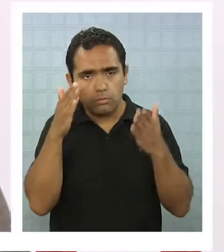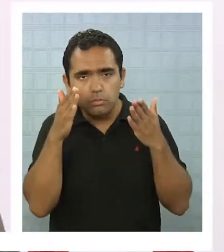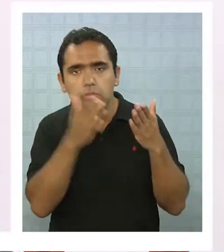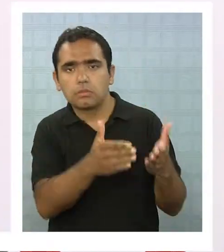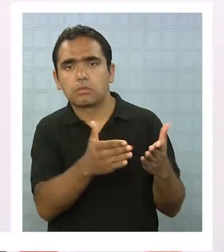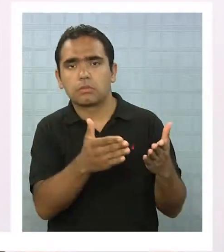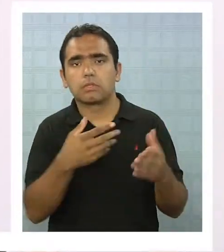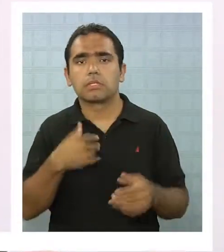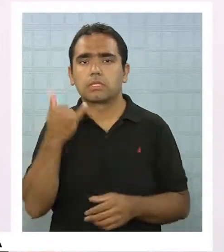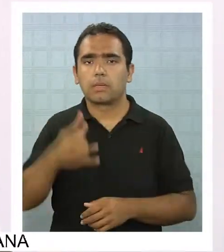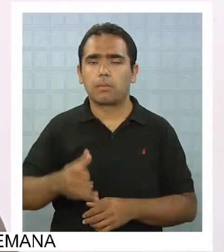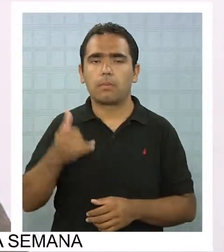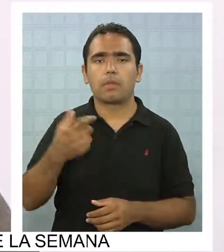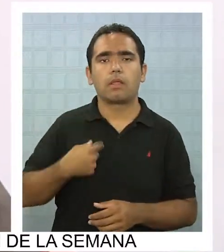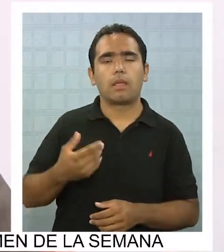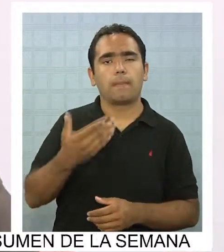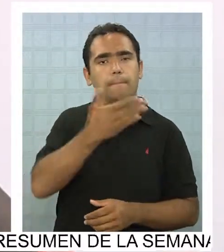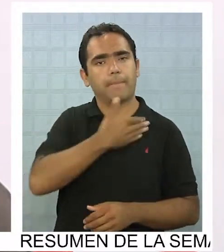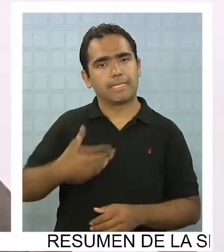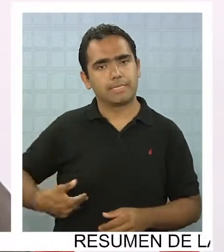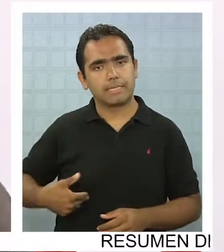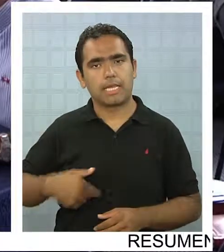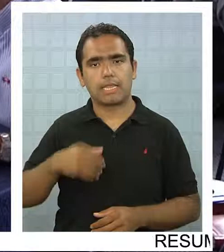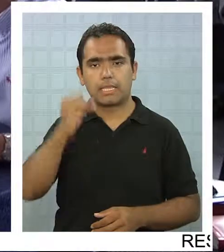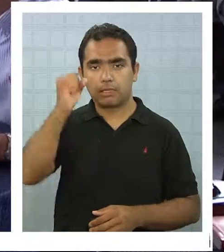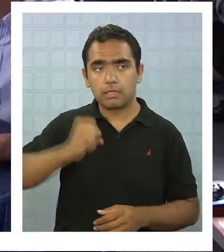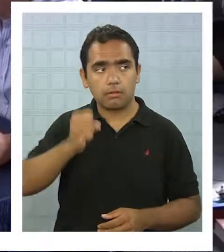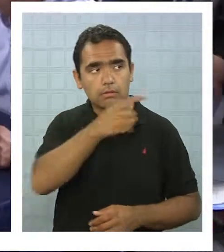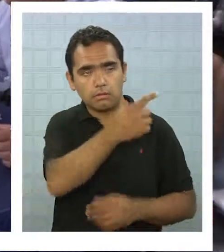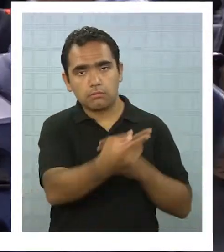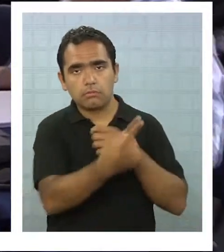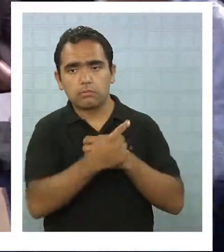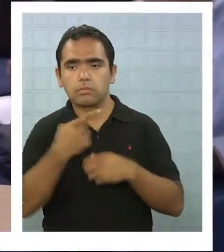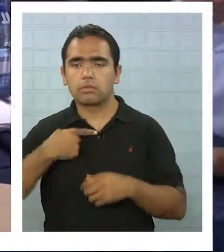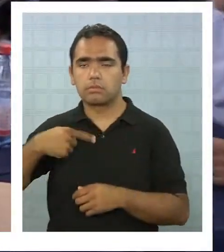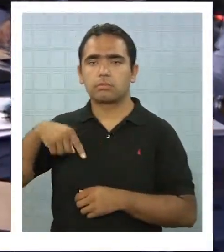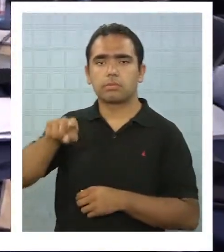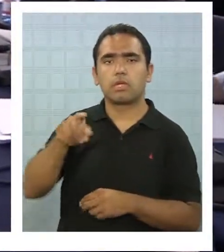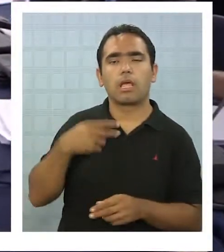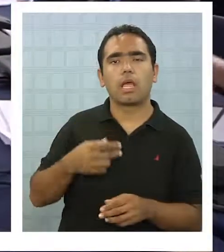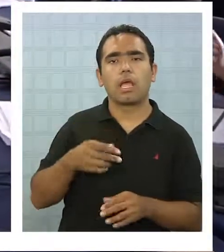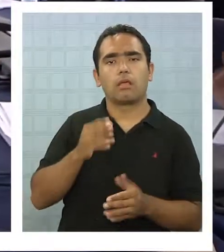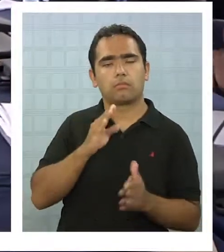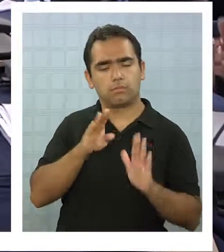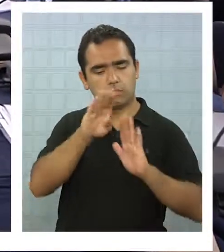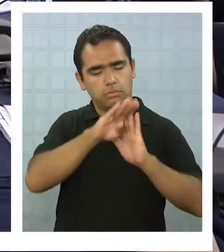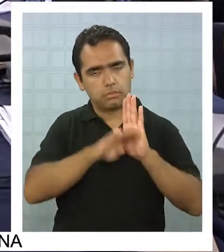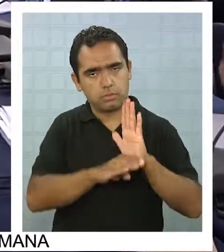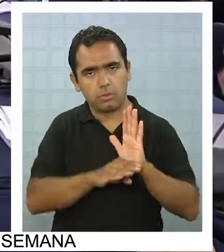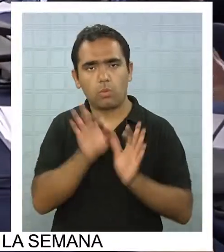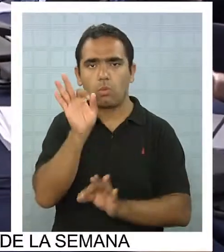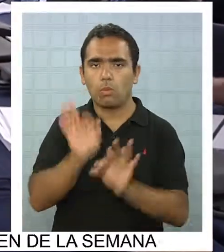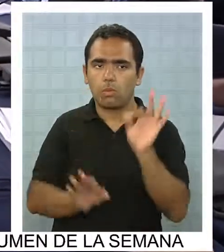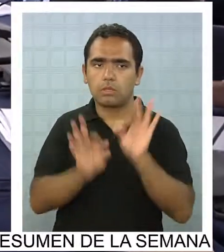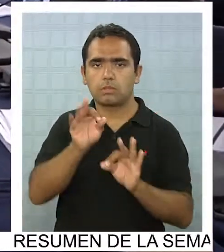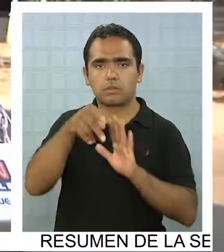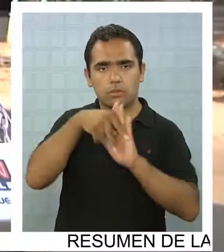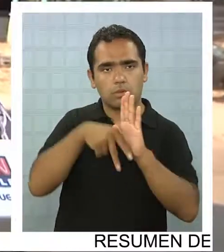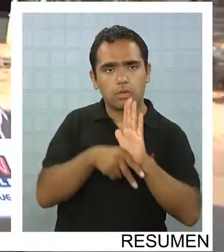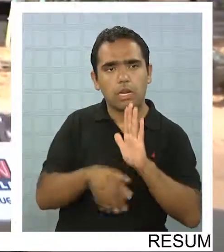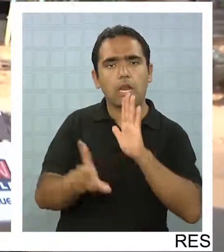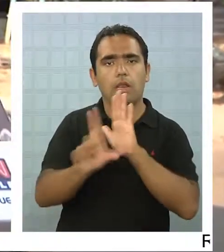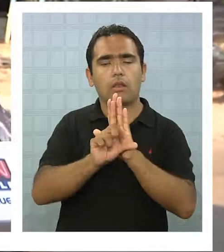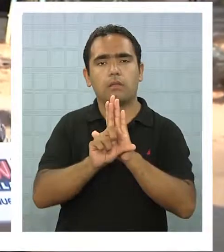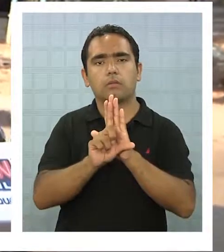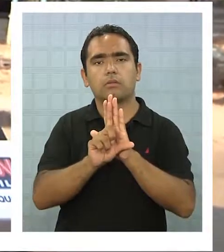fue una de las primeras instrucciones que nos dio el presidente Sebastián Piñera de actuar absolutamente dentro del marco jurídico, dentro del marco